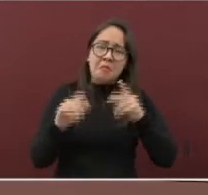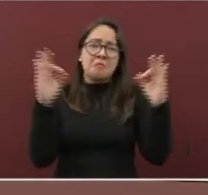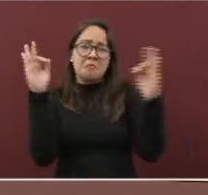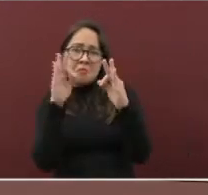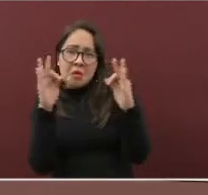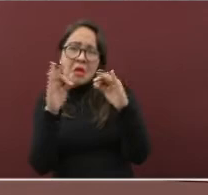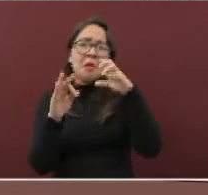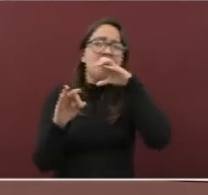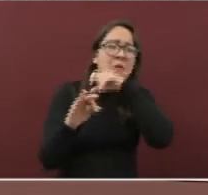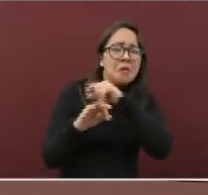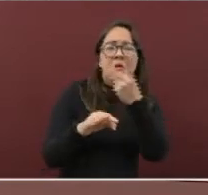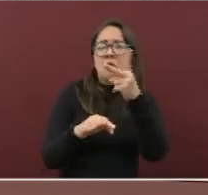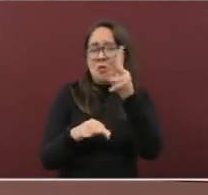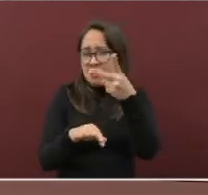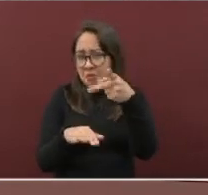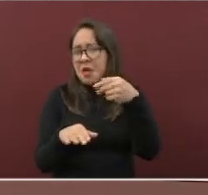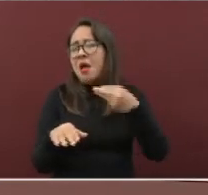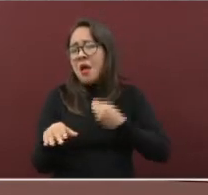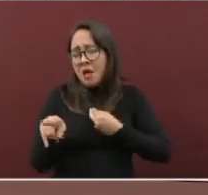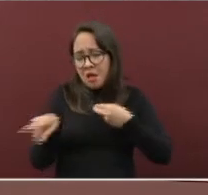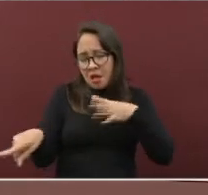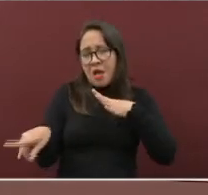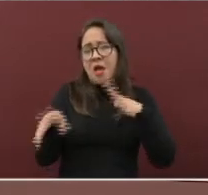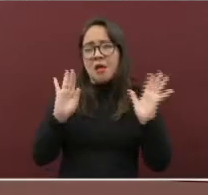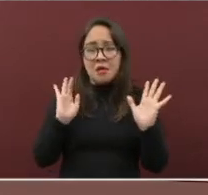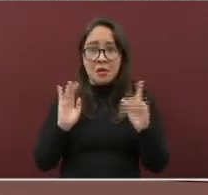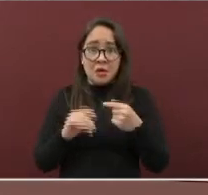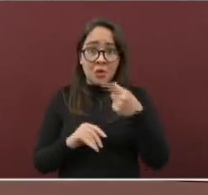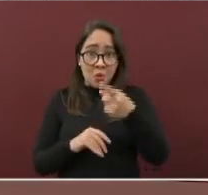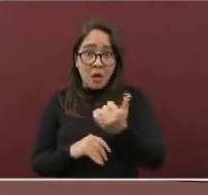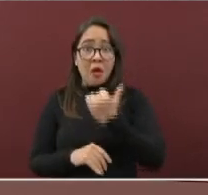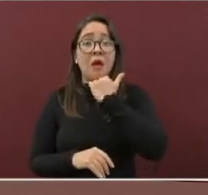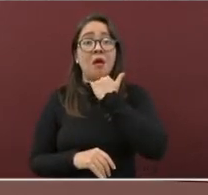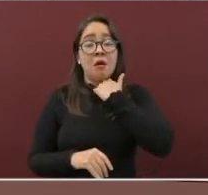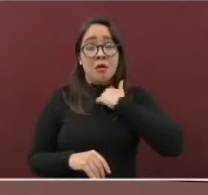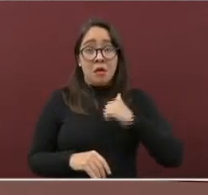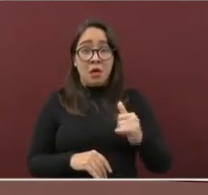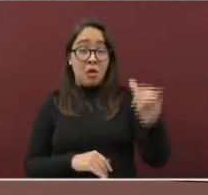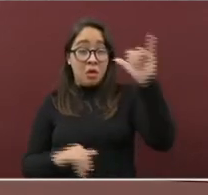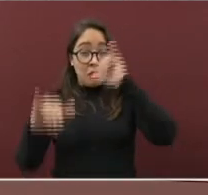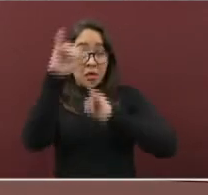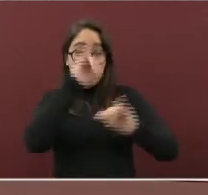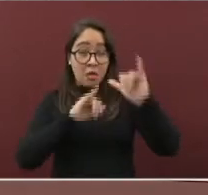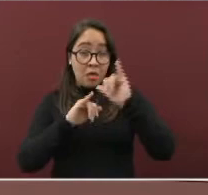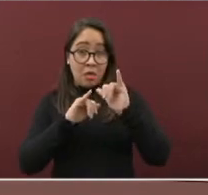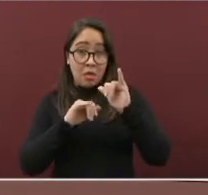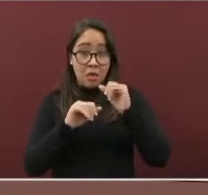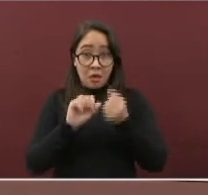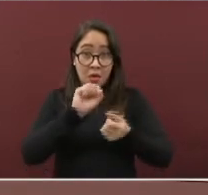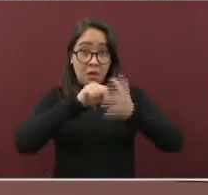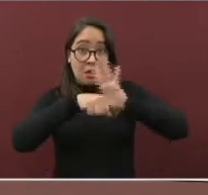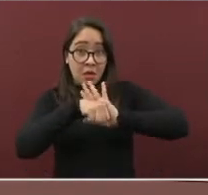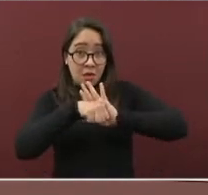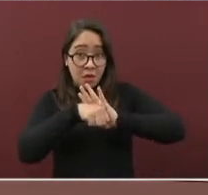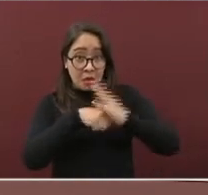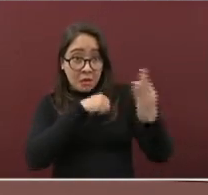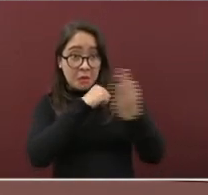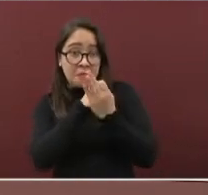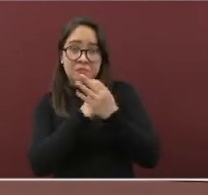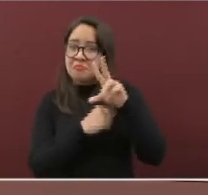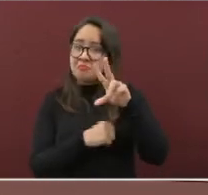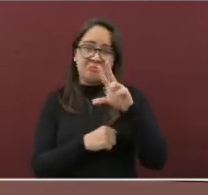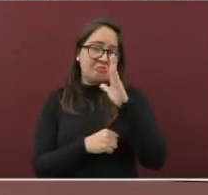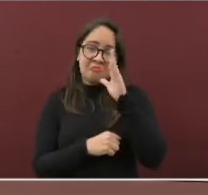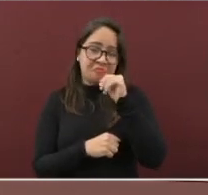seco o húmedo. Beber alcohol no lo protegerá contra COVID-19 y podrá ser peligroso para su salud.